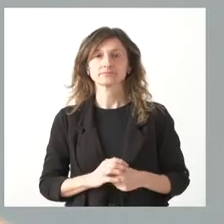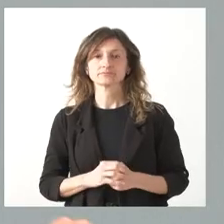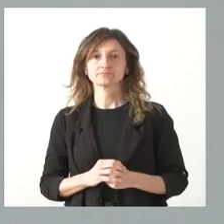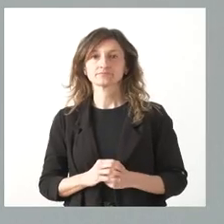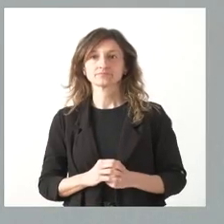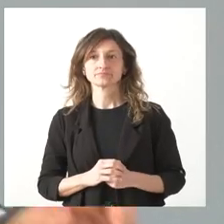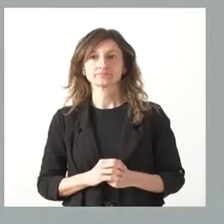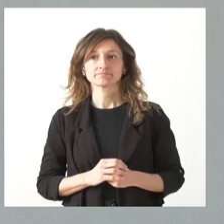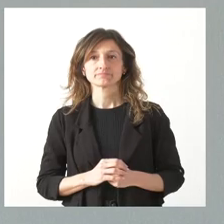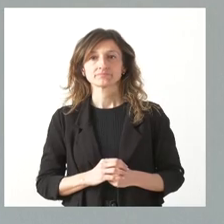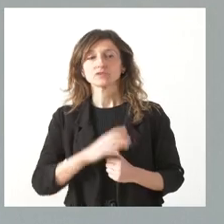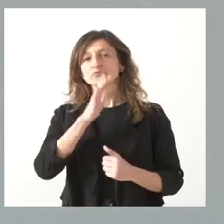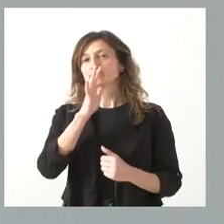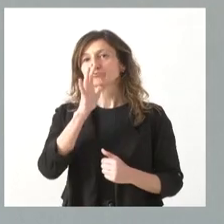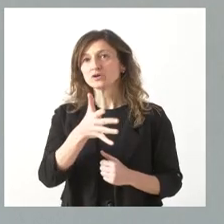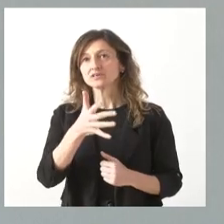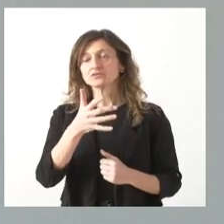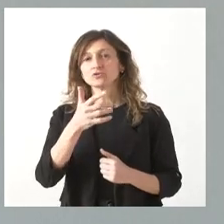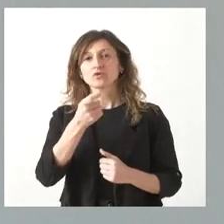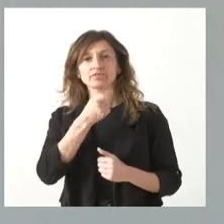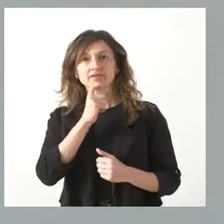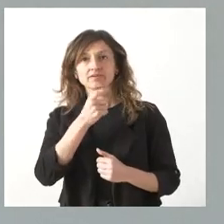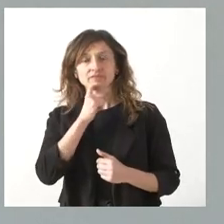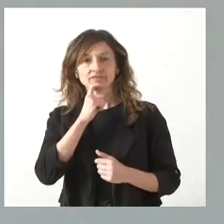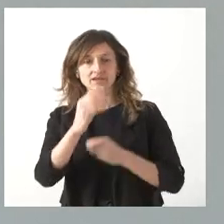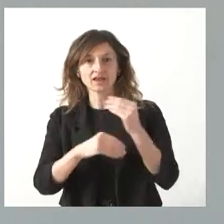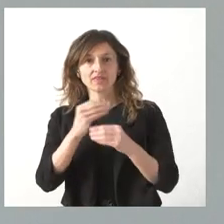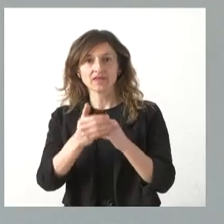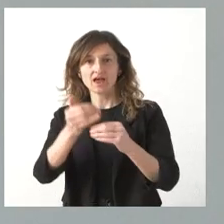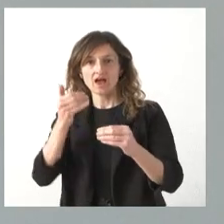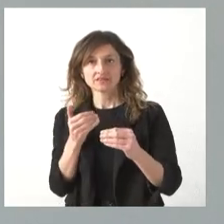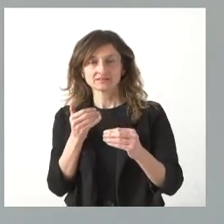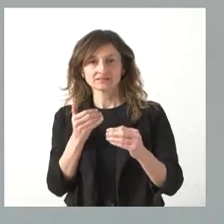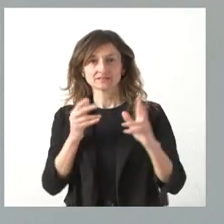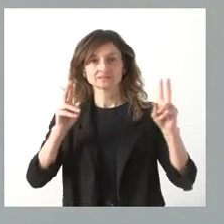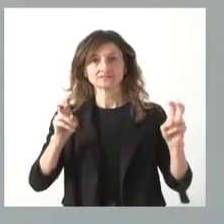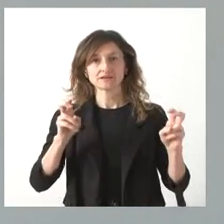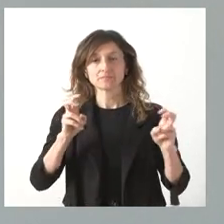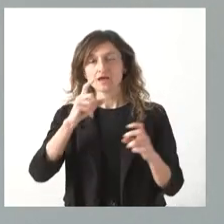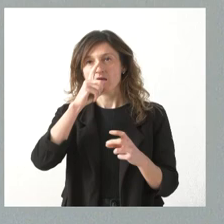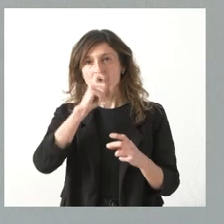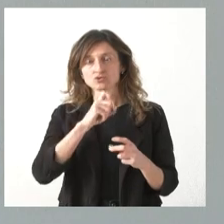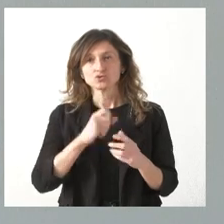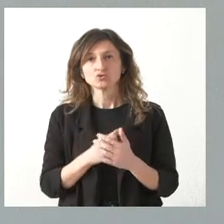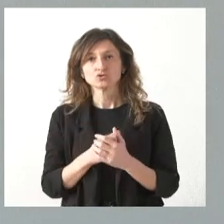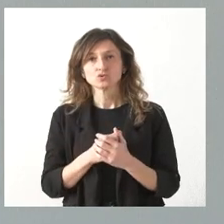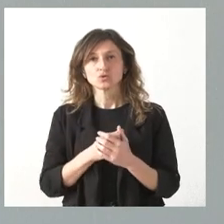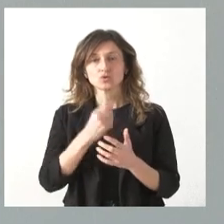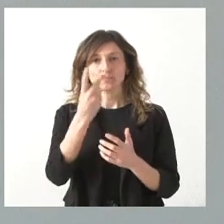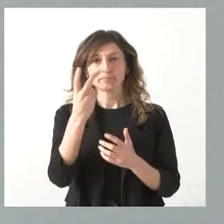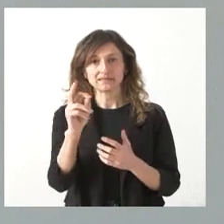Por eso fue difícil adelantar esta medida, como era nuestro deseo, en el año 20,